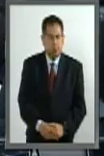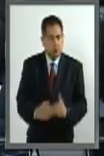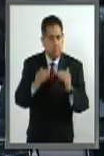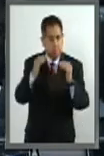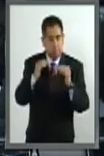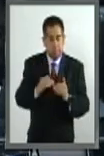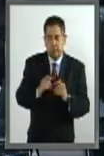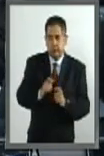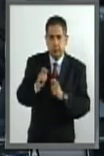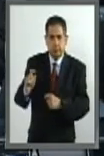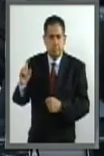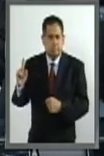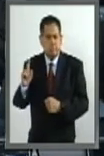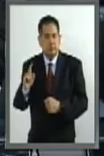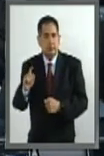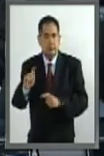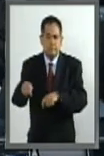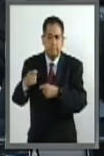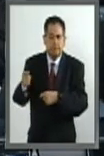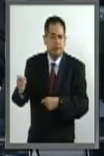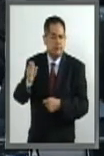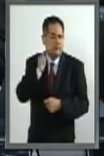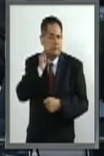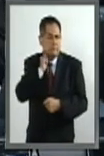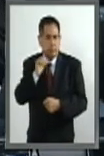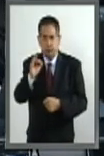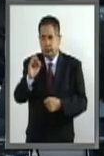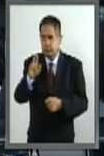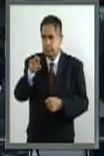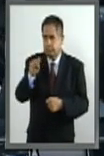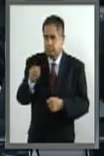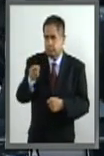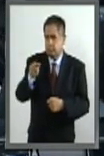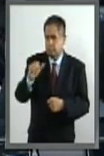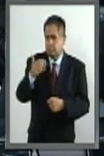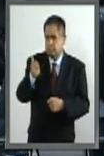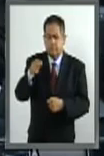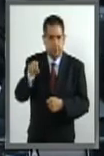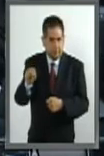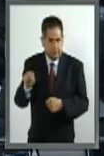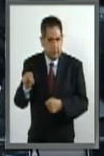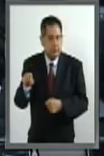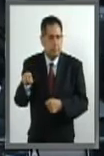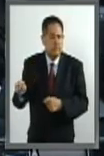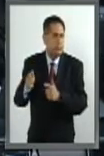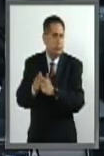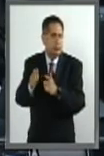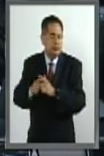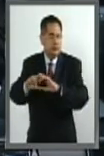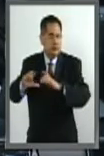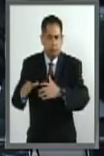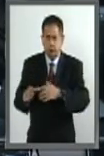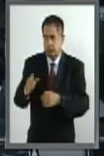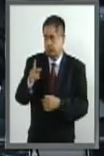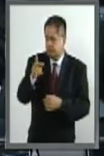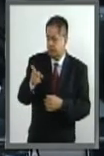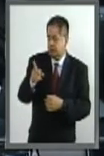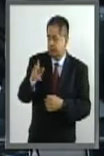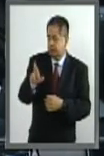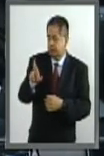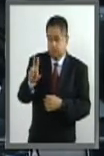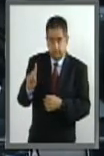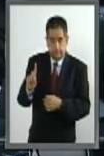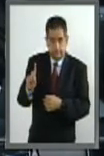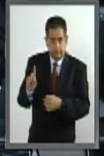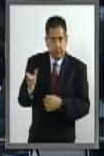Responde el uso de la palabra al senador Fernando Mayanz Canabal del Grupo Parlamentario del Partido de la Revolución